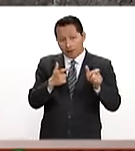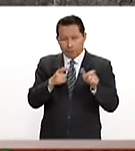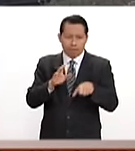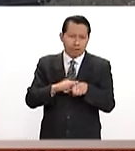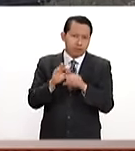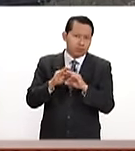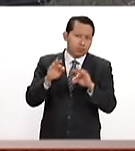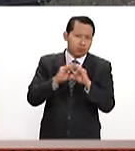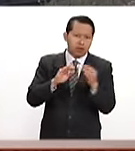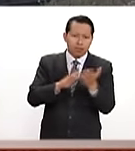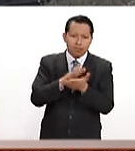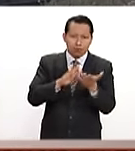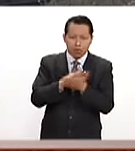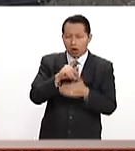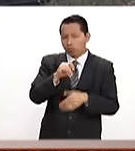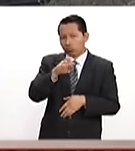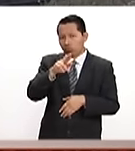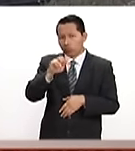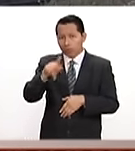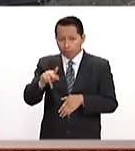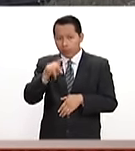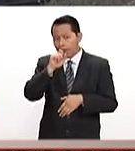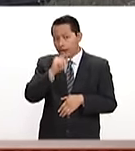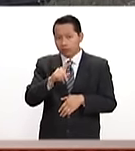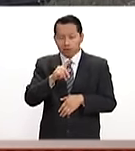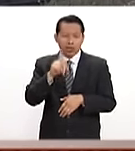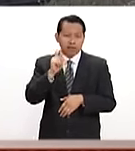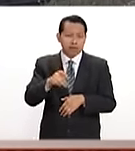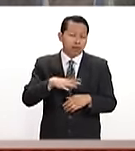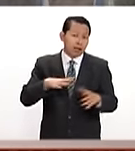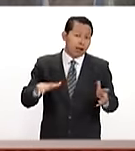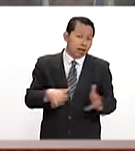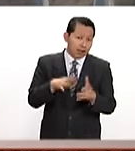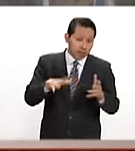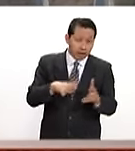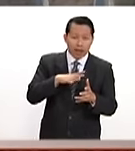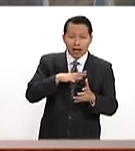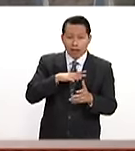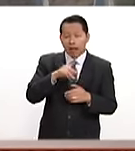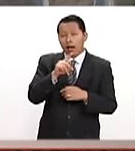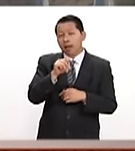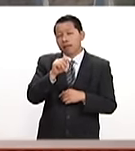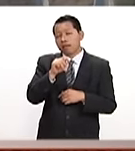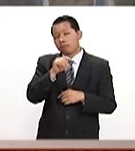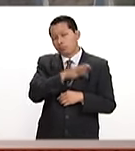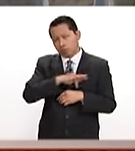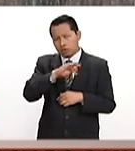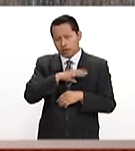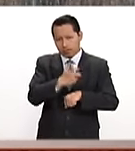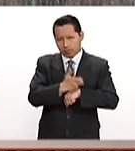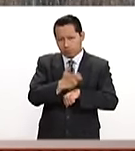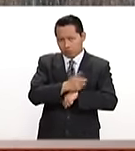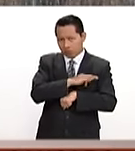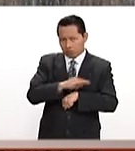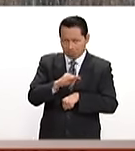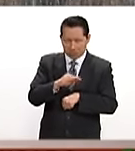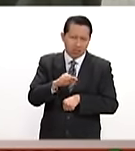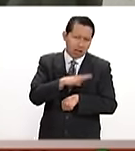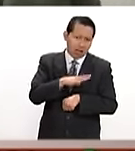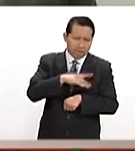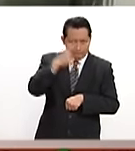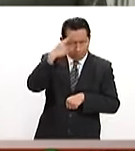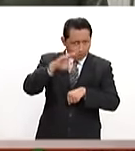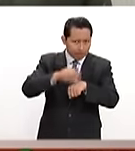organizaciones que apoyó a Donald Trump y una que es la promotora de la tenencia y apropiación de armas en los Estados Unidos, pues